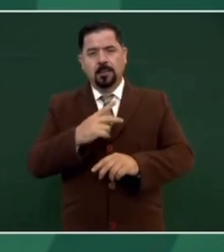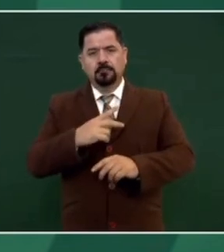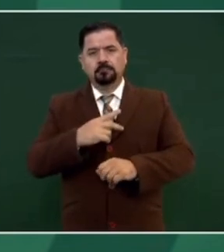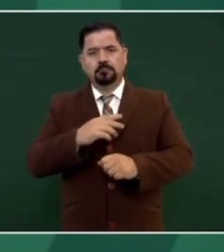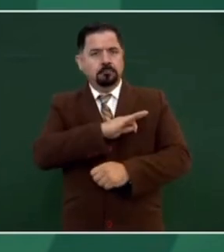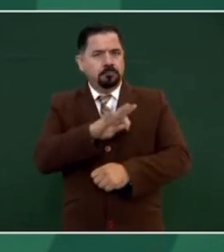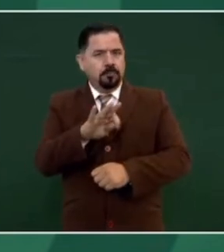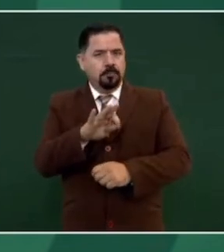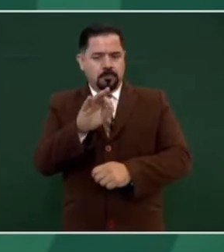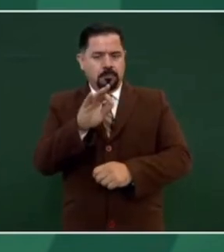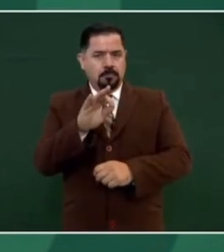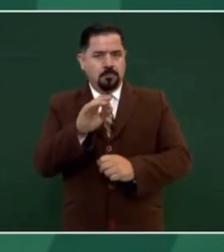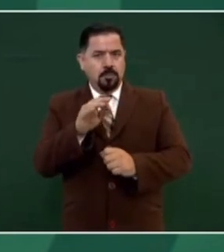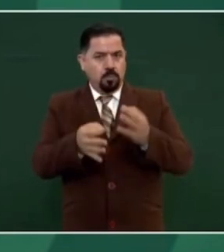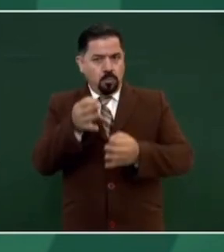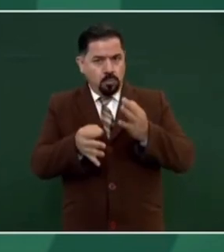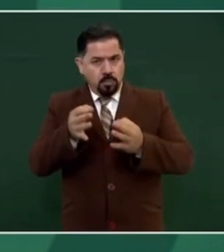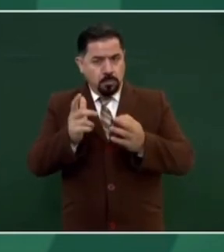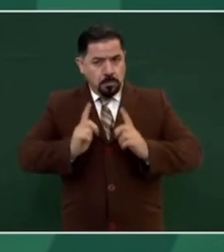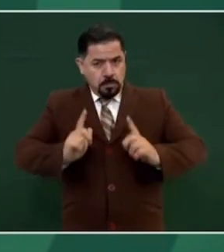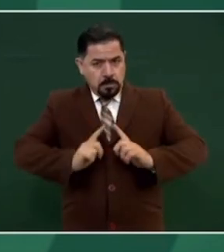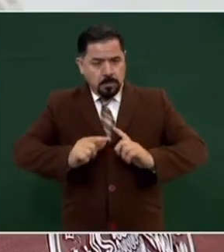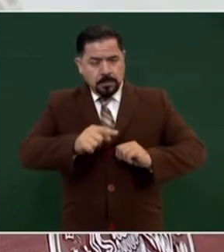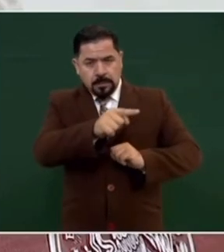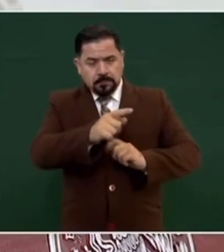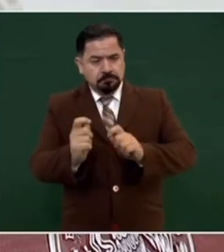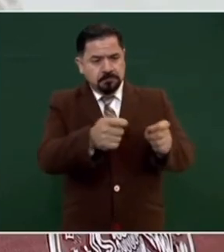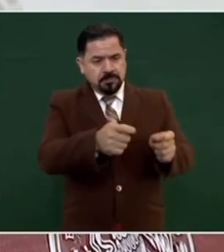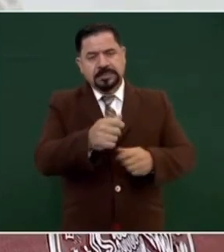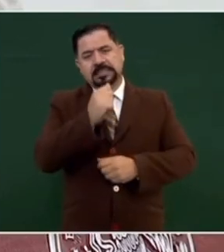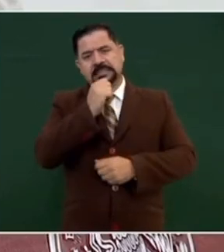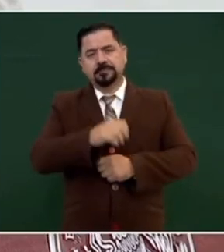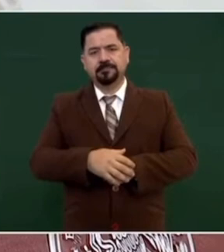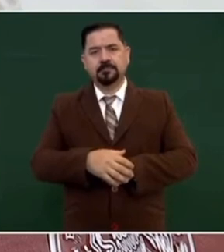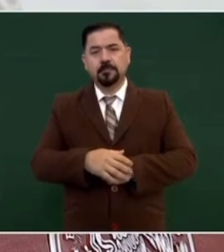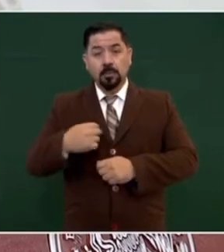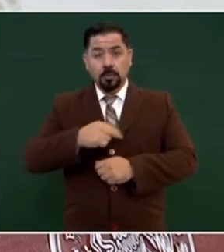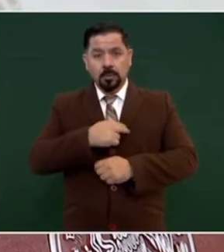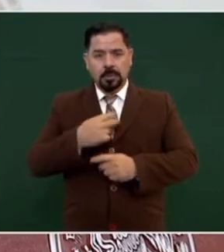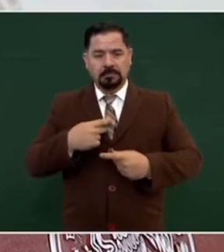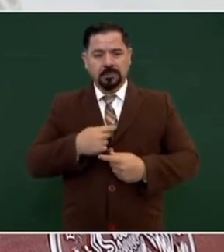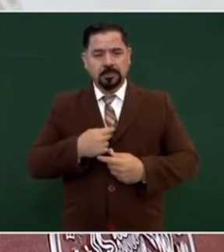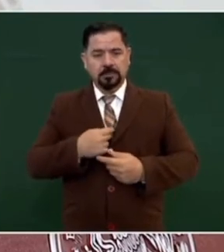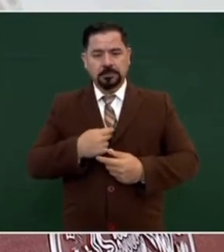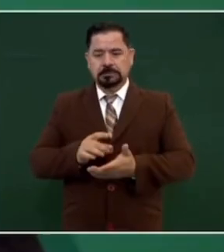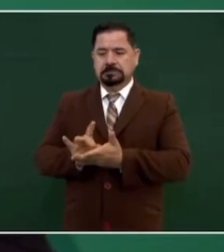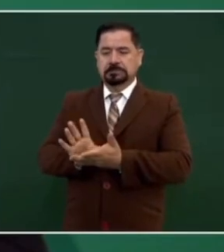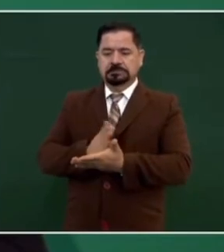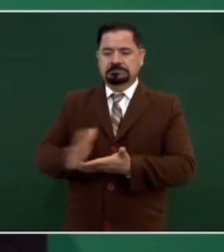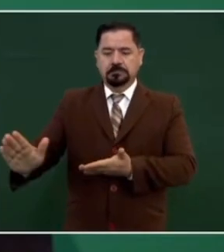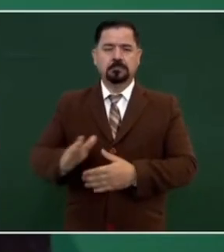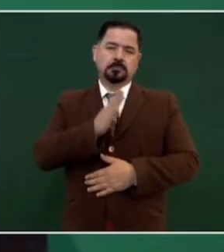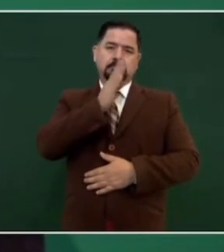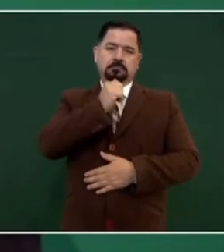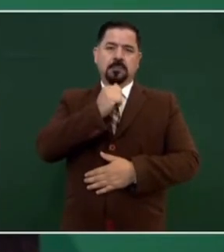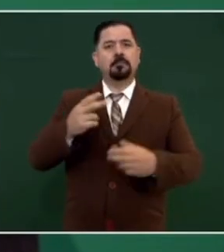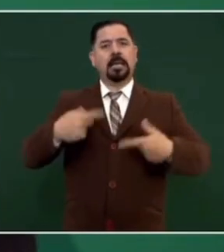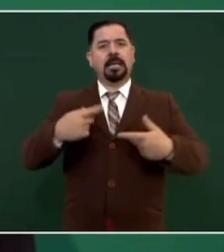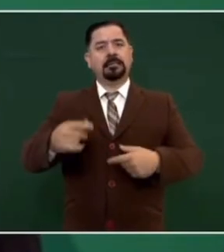Entonces, no podemos nosotros hacer a lado a nadie solo por denuncias públicas.